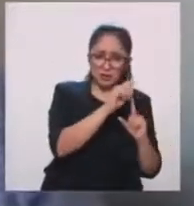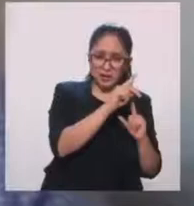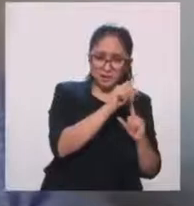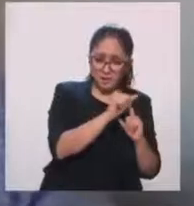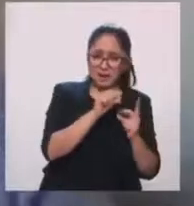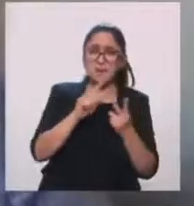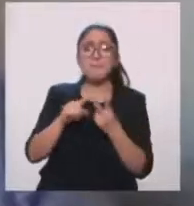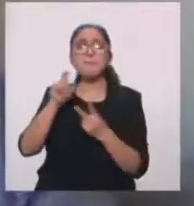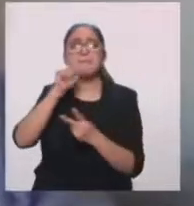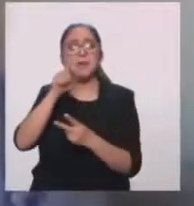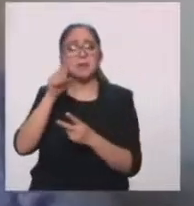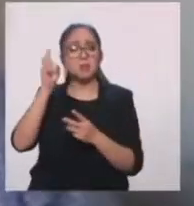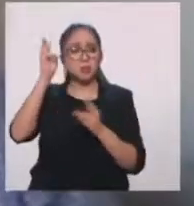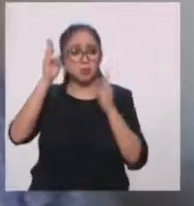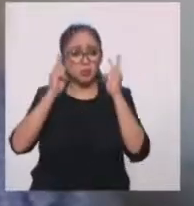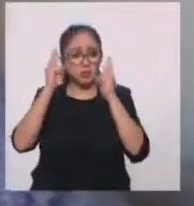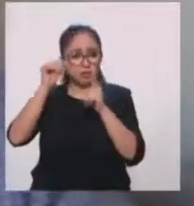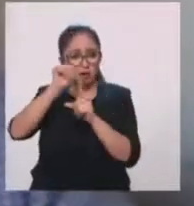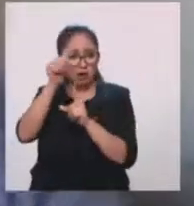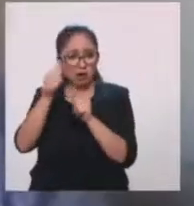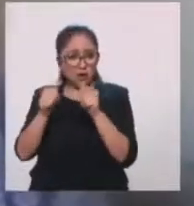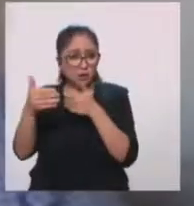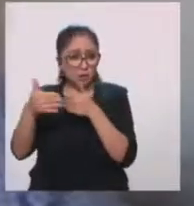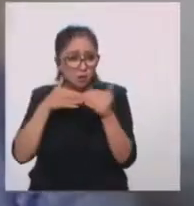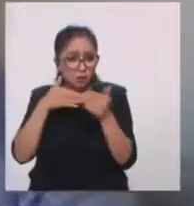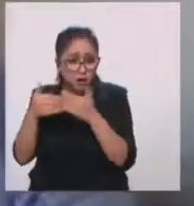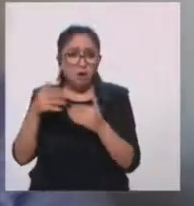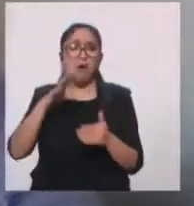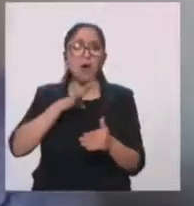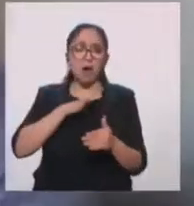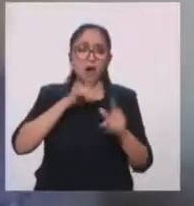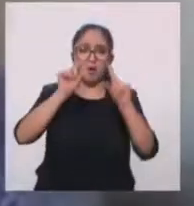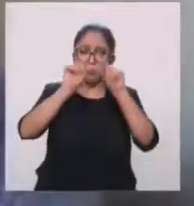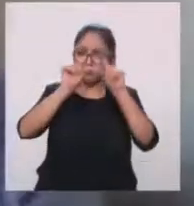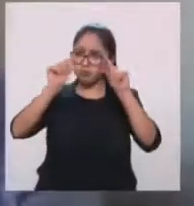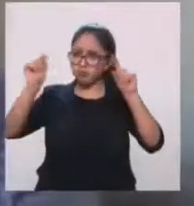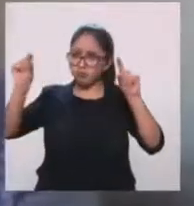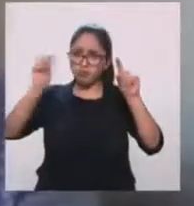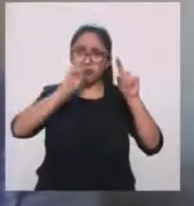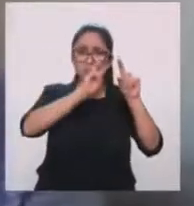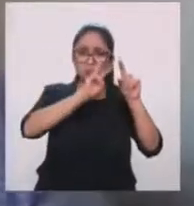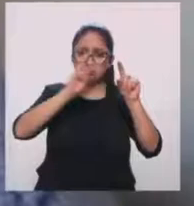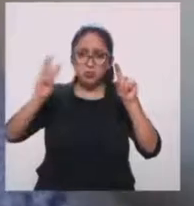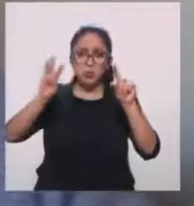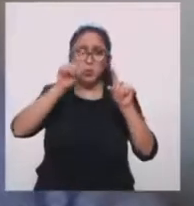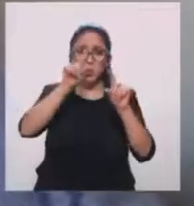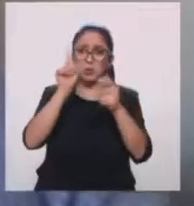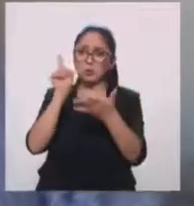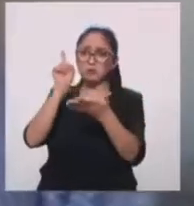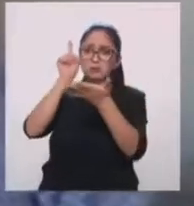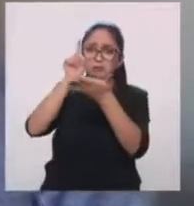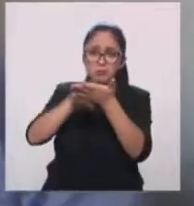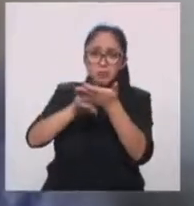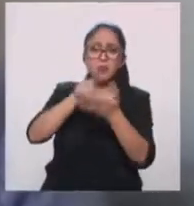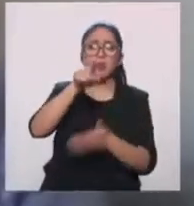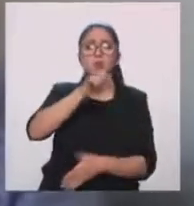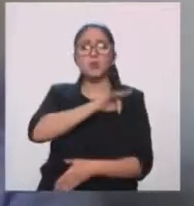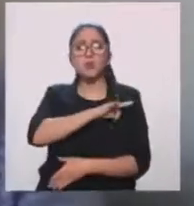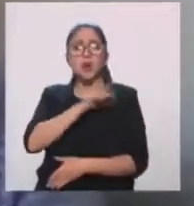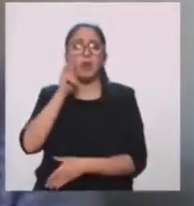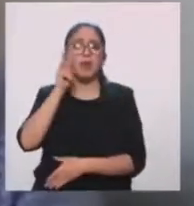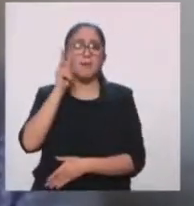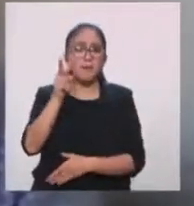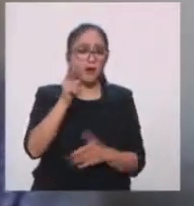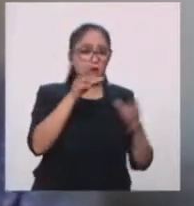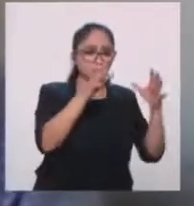los links, los vínculos para acceder a estos tres distintos momentos